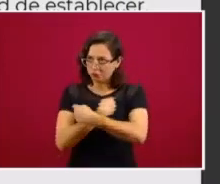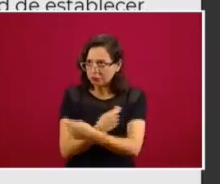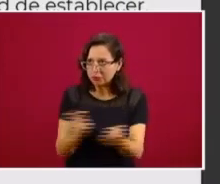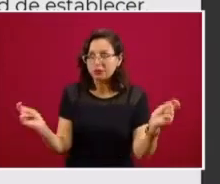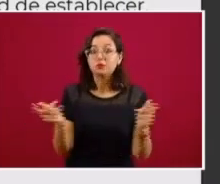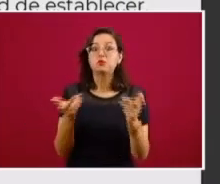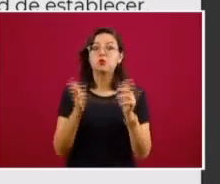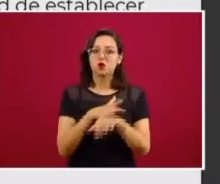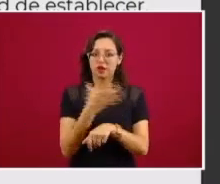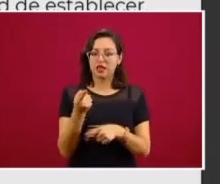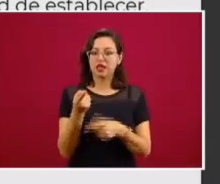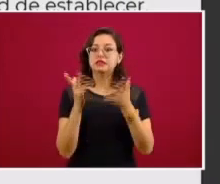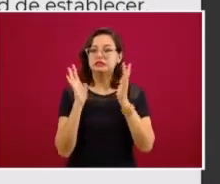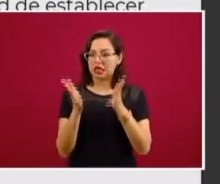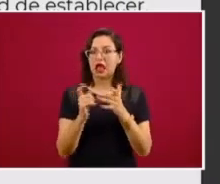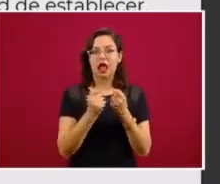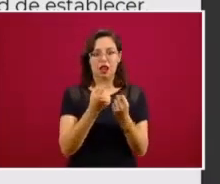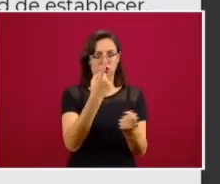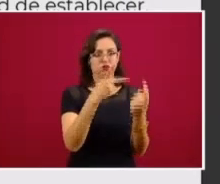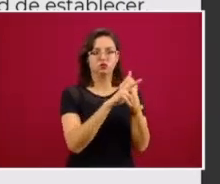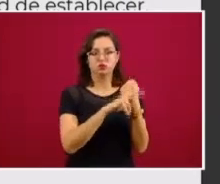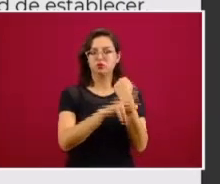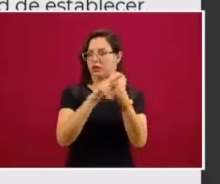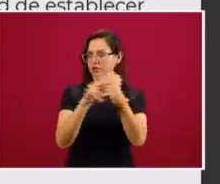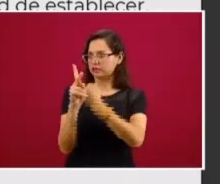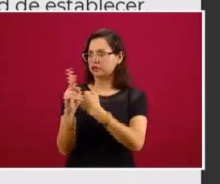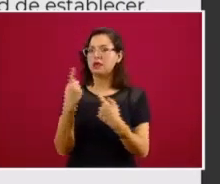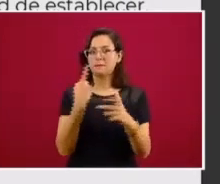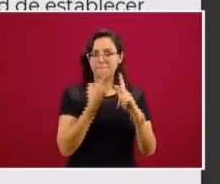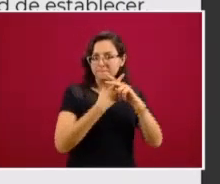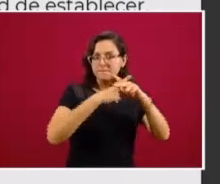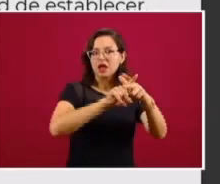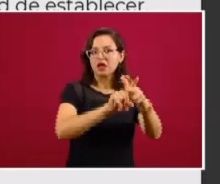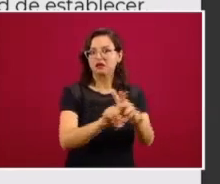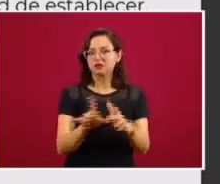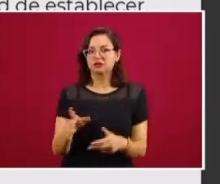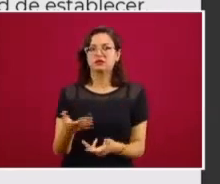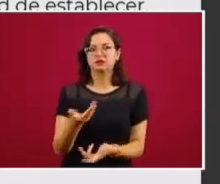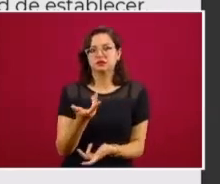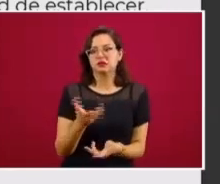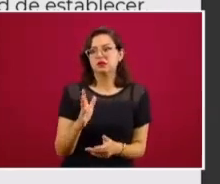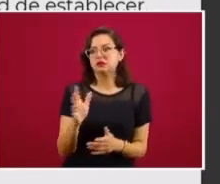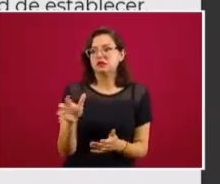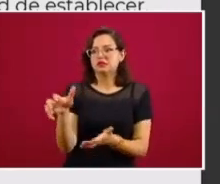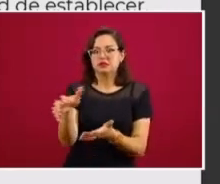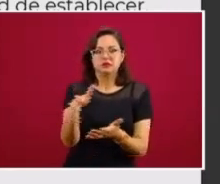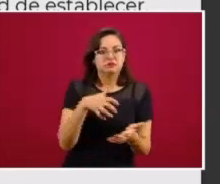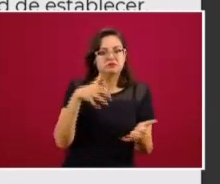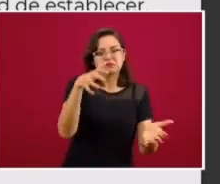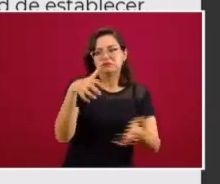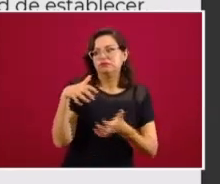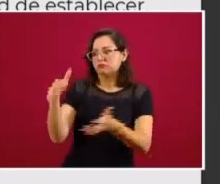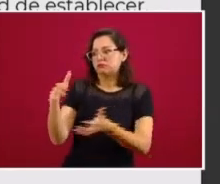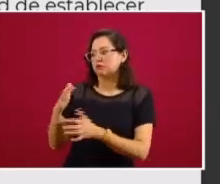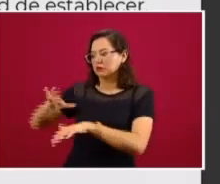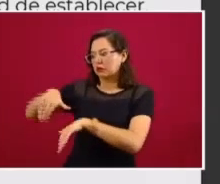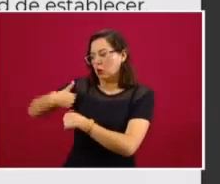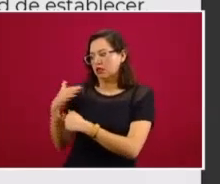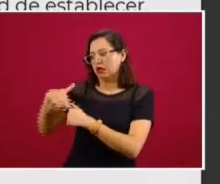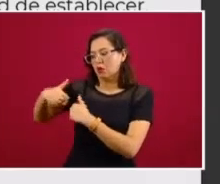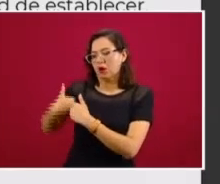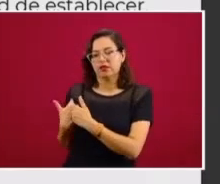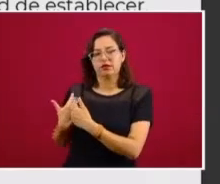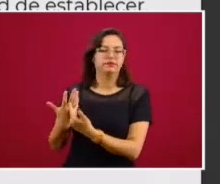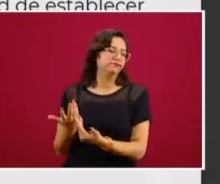ocurriendo, que está empezando a generalizarse. Y le mandatamos al secretario general para que